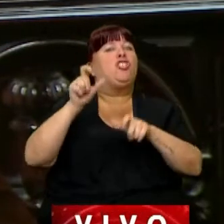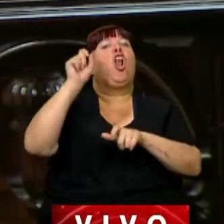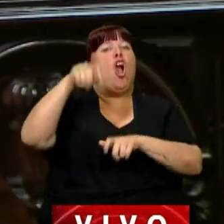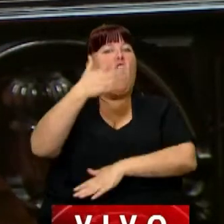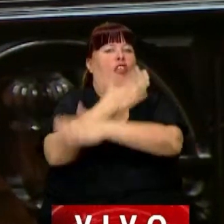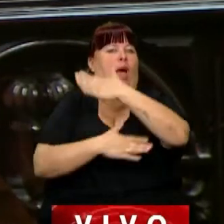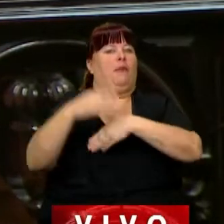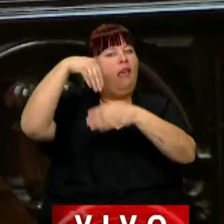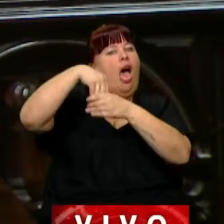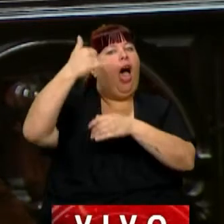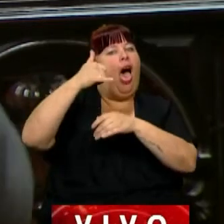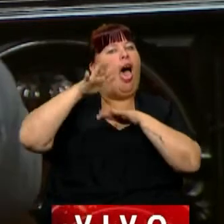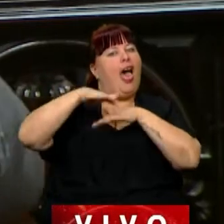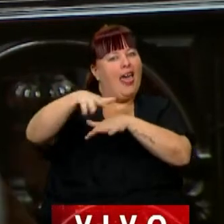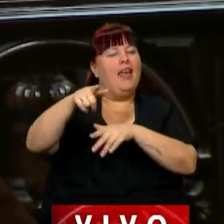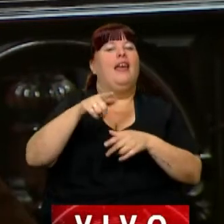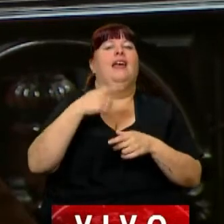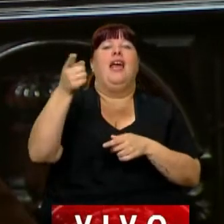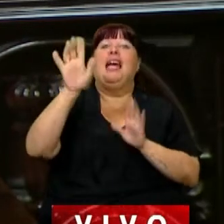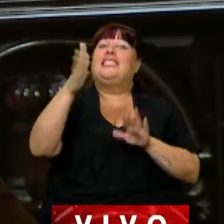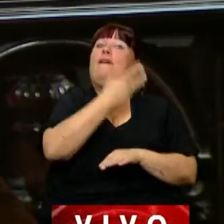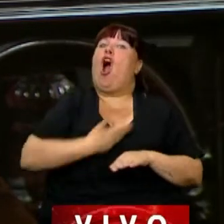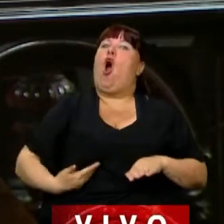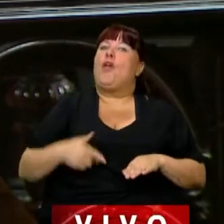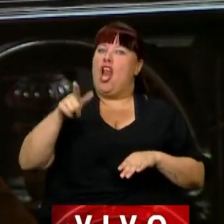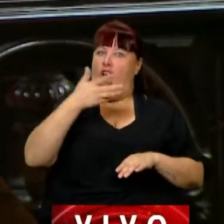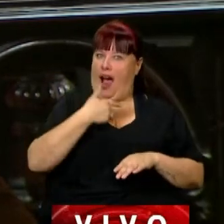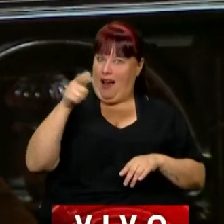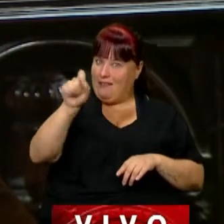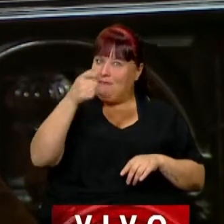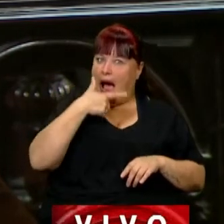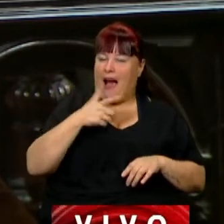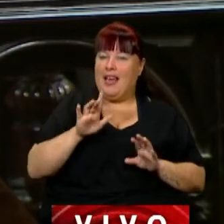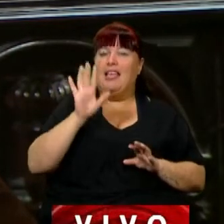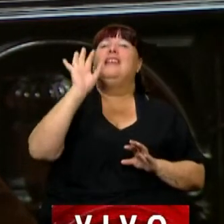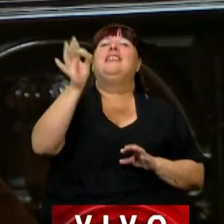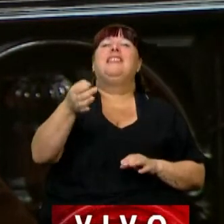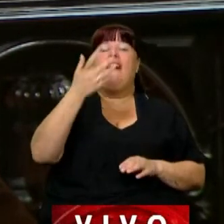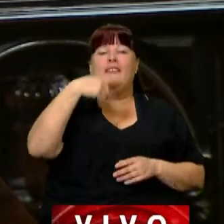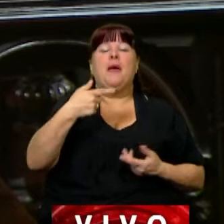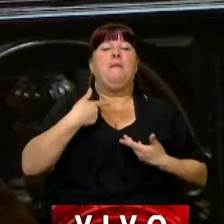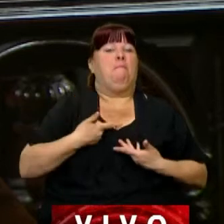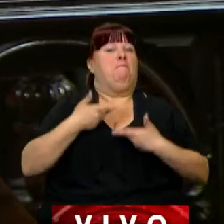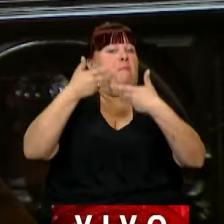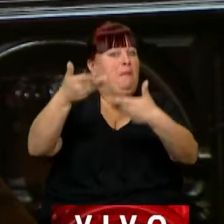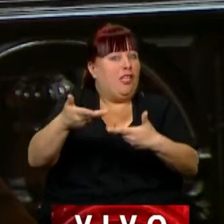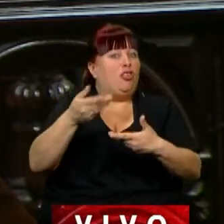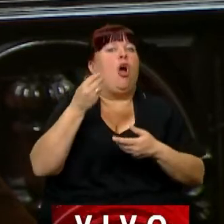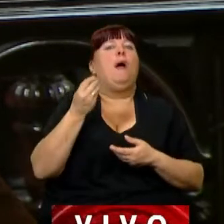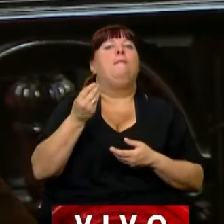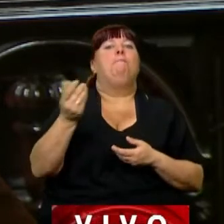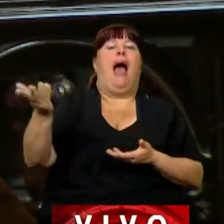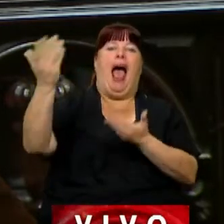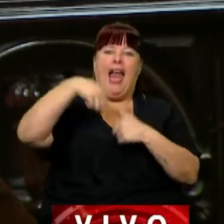discapacidad. Y gobernaban ustedes desde el país. Y saben que recibimos una invitación para que